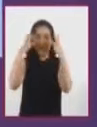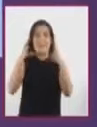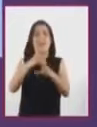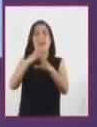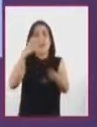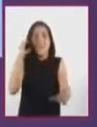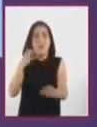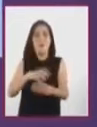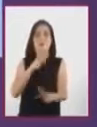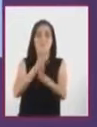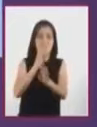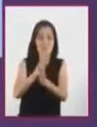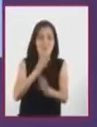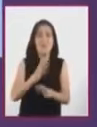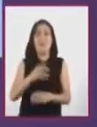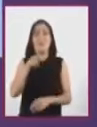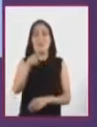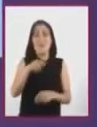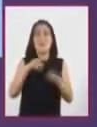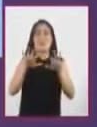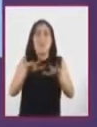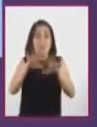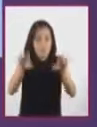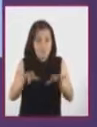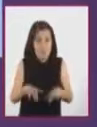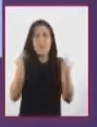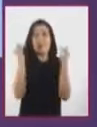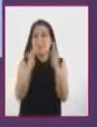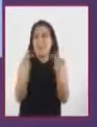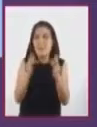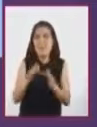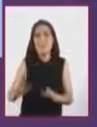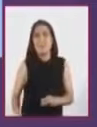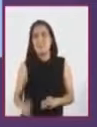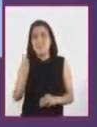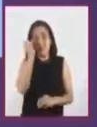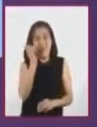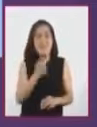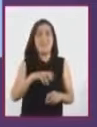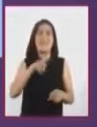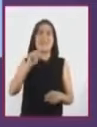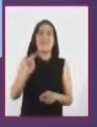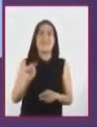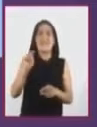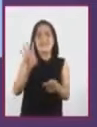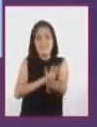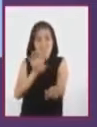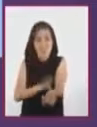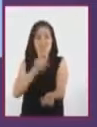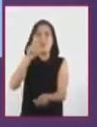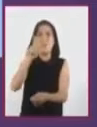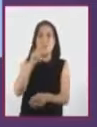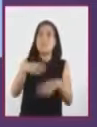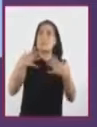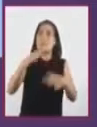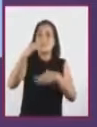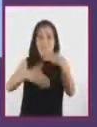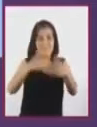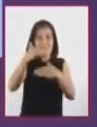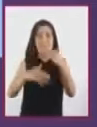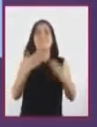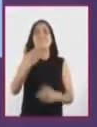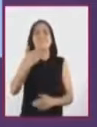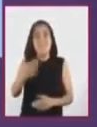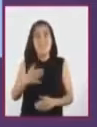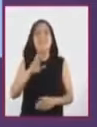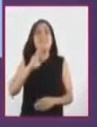transporte, la computación y la investigación científica y tecnológica han presentado avances muy notables, donde